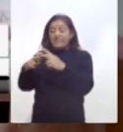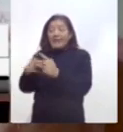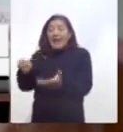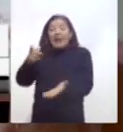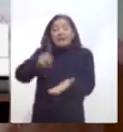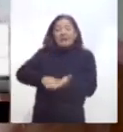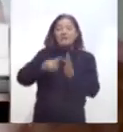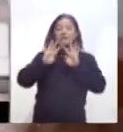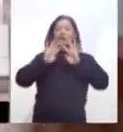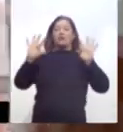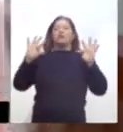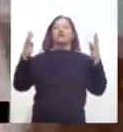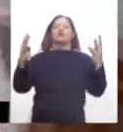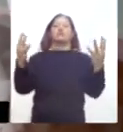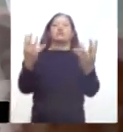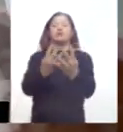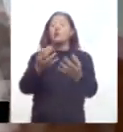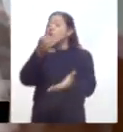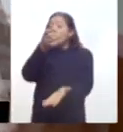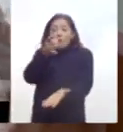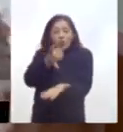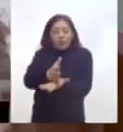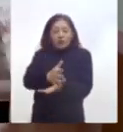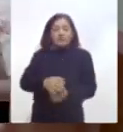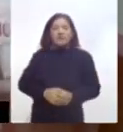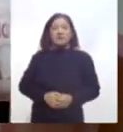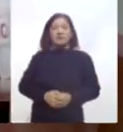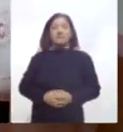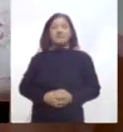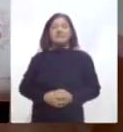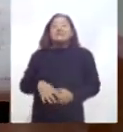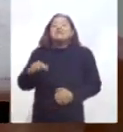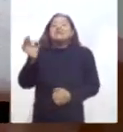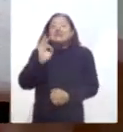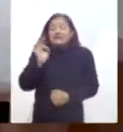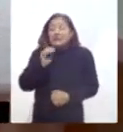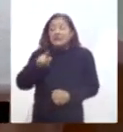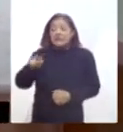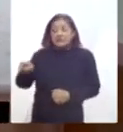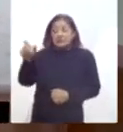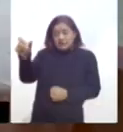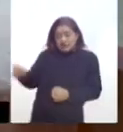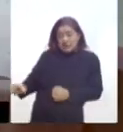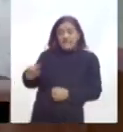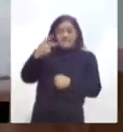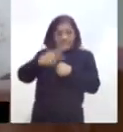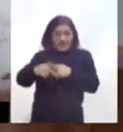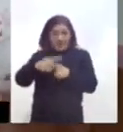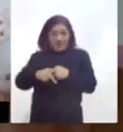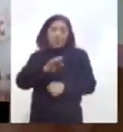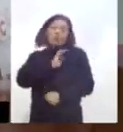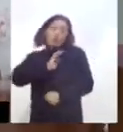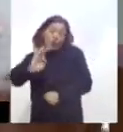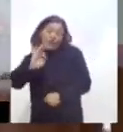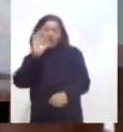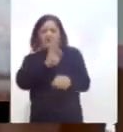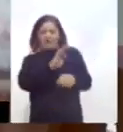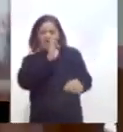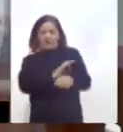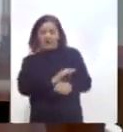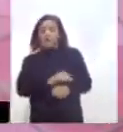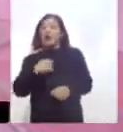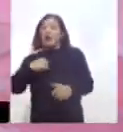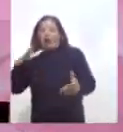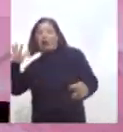un rino o una jaula y que solo en ocasiones en las que tal vez estén en peligro puedan usarlo para defenderse, no para